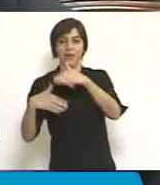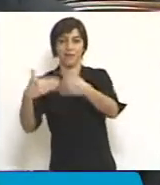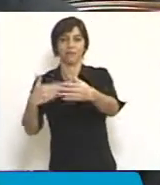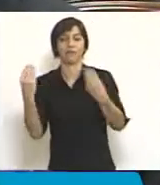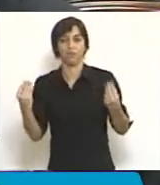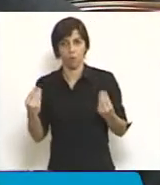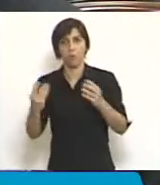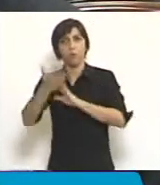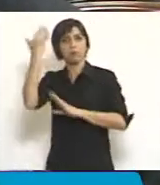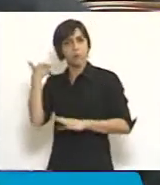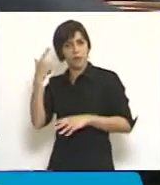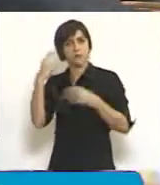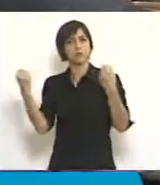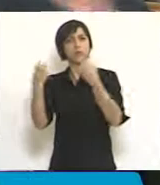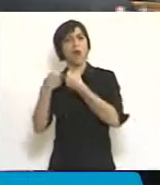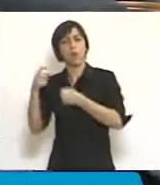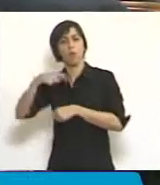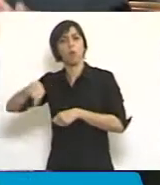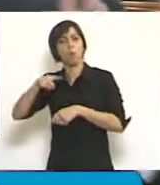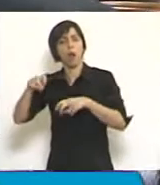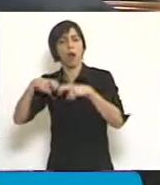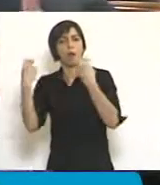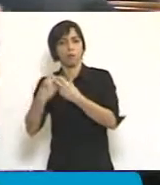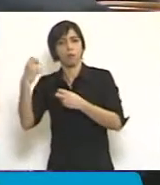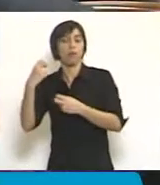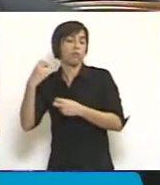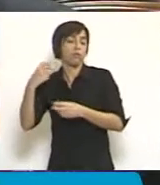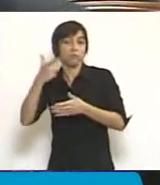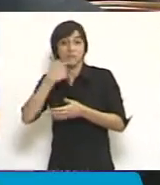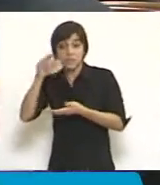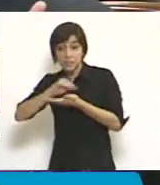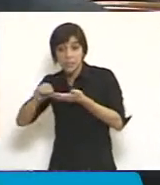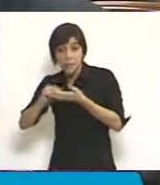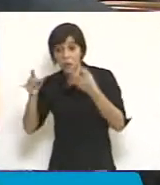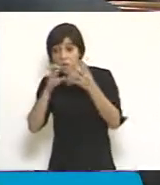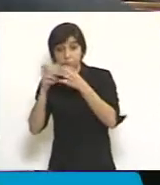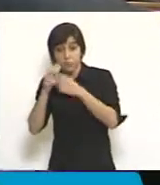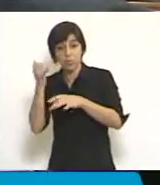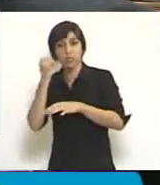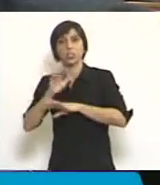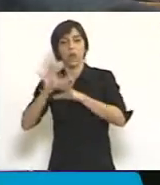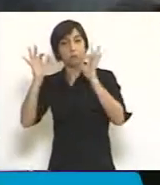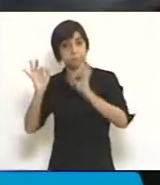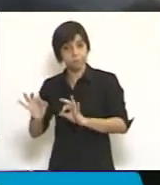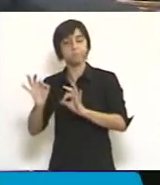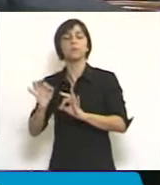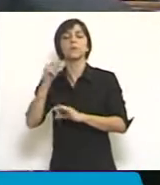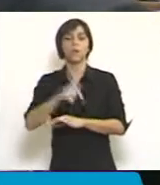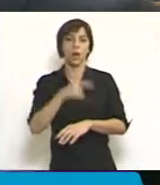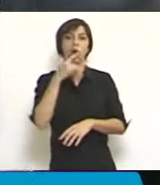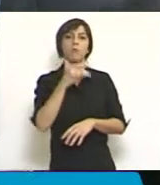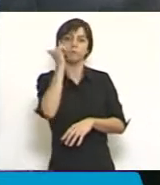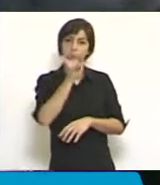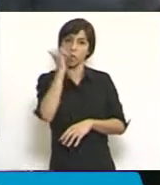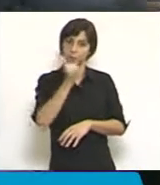acuerdo a partir del debate en el Senado que termina empatado, y voy a tratar de fundamentarlo en concreto porque creo que eso